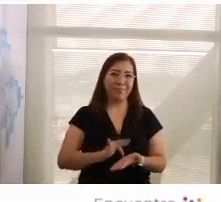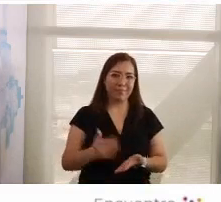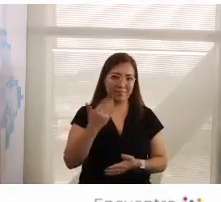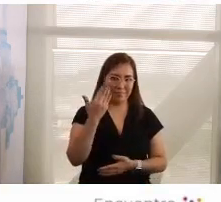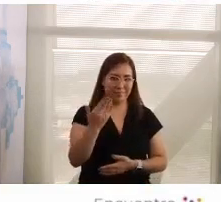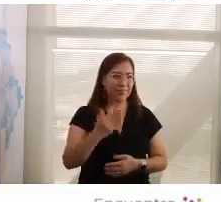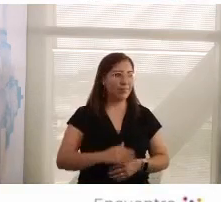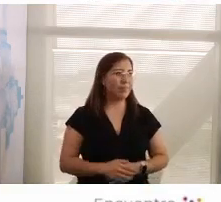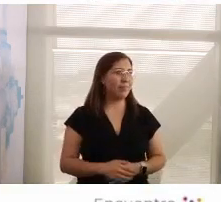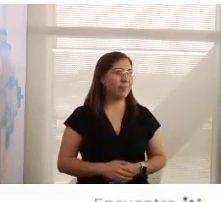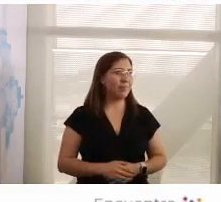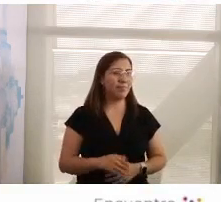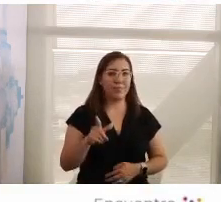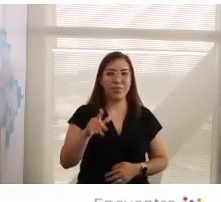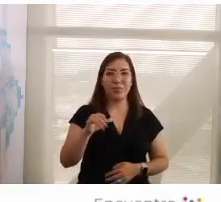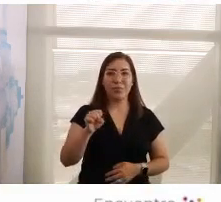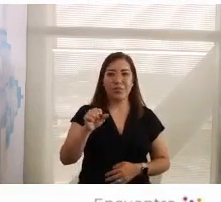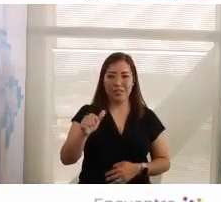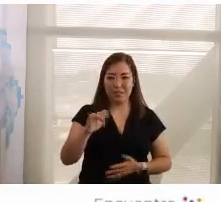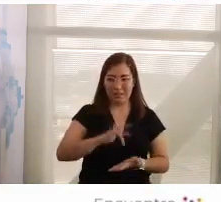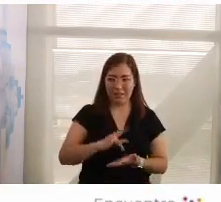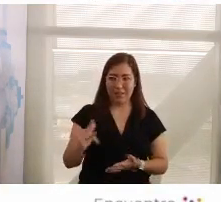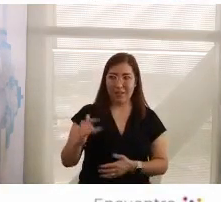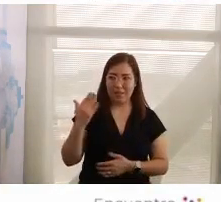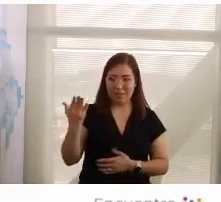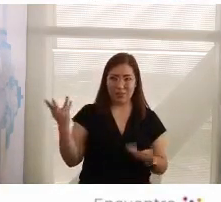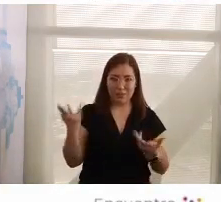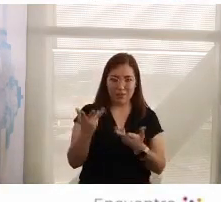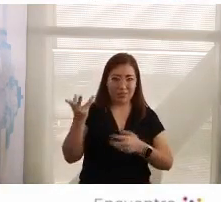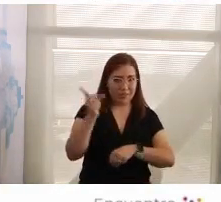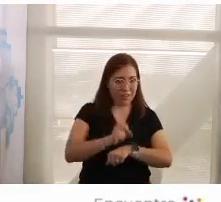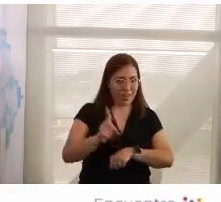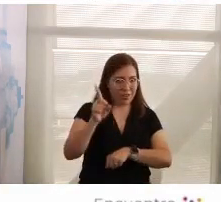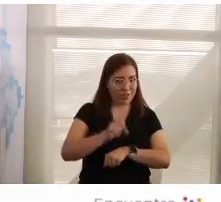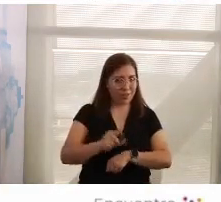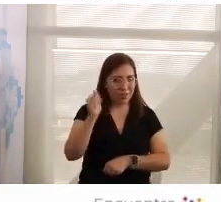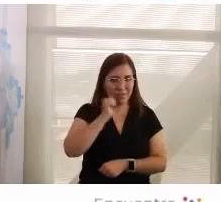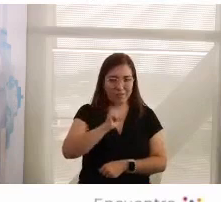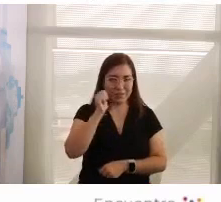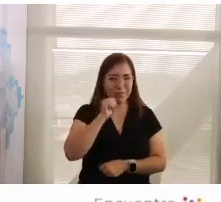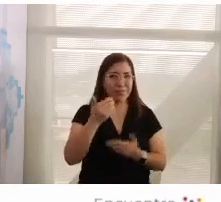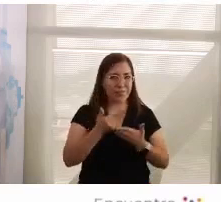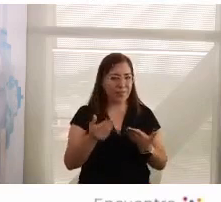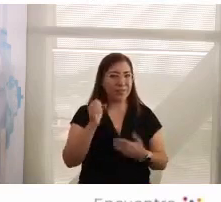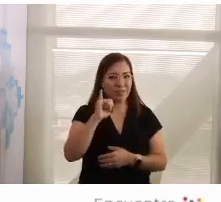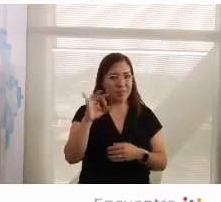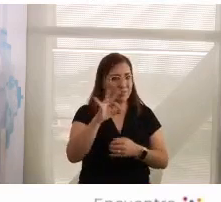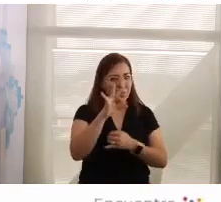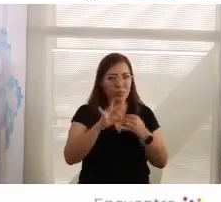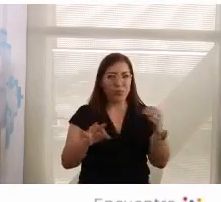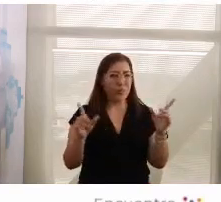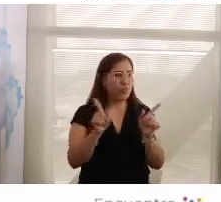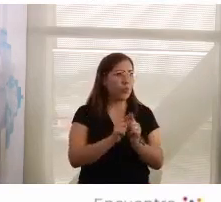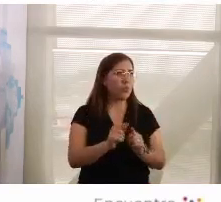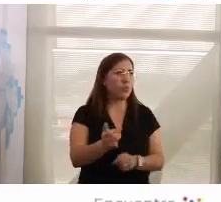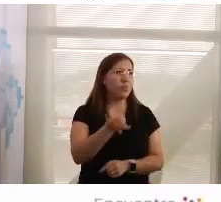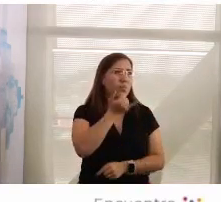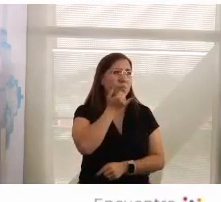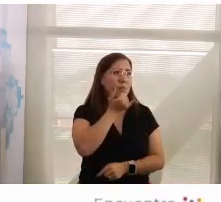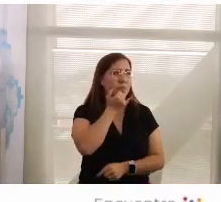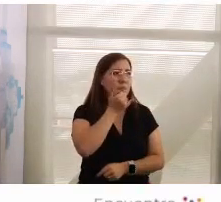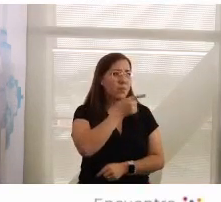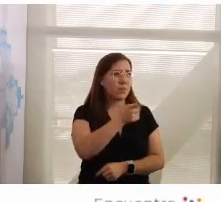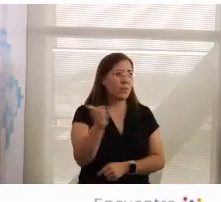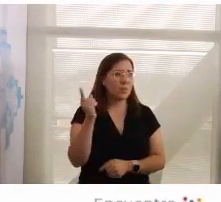Gracias, Luisa, por esto, gracias por lo que haces todos los días y ahora sí, para cerrar, perdón, sé que hay preguntas